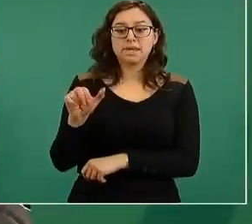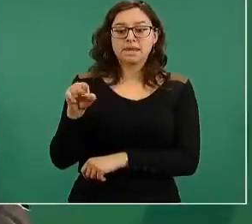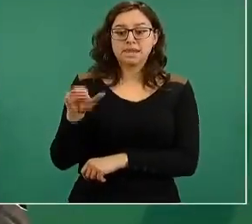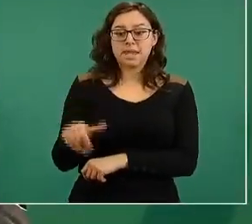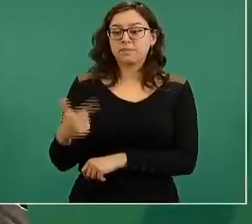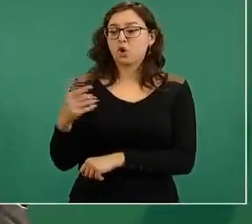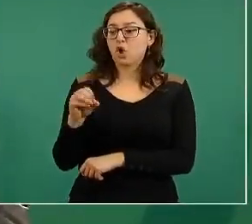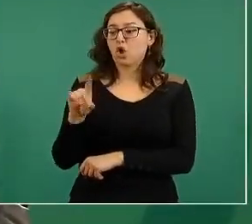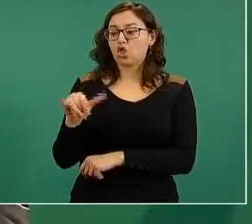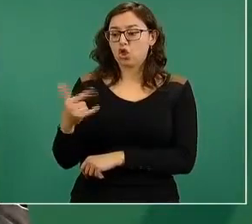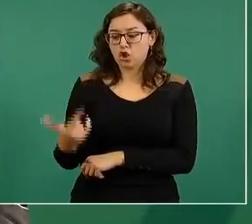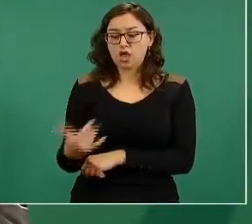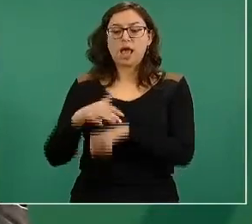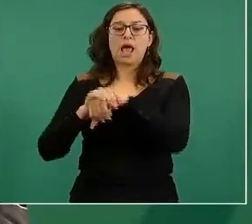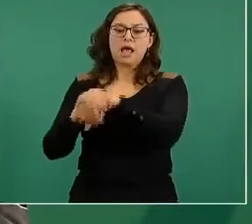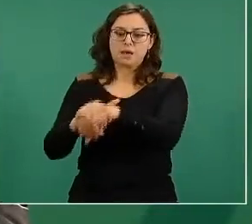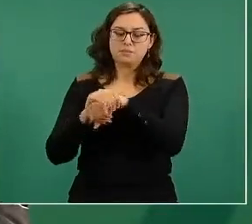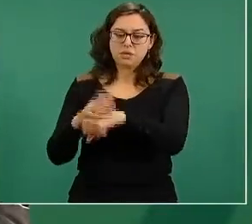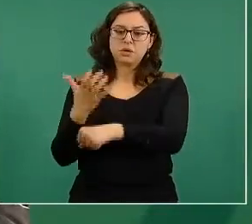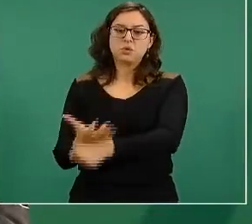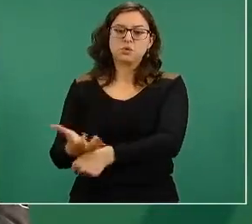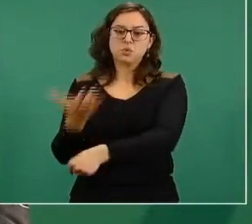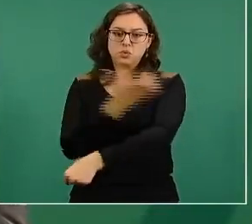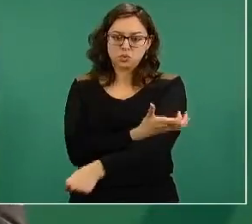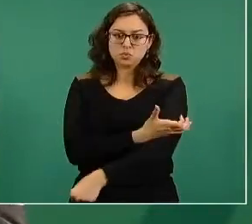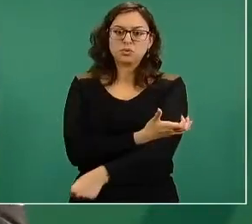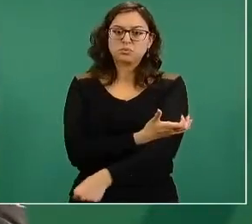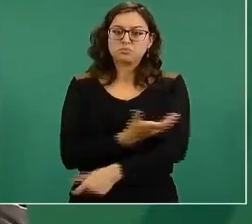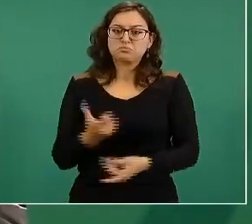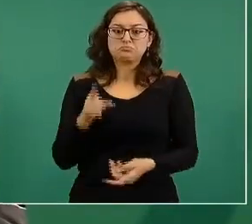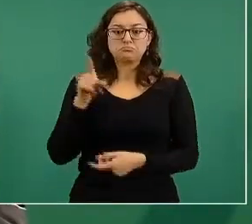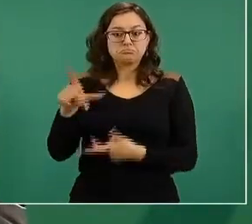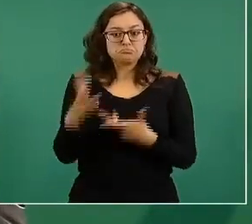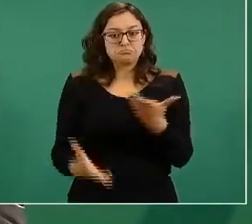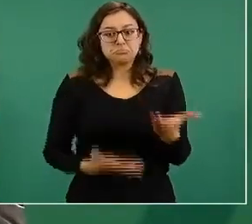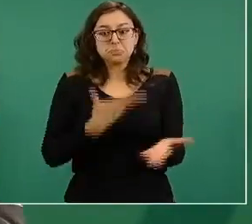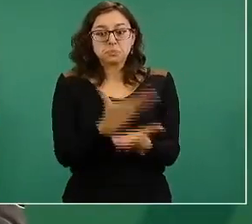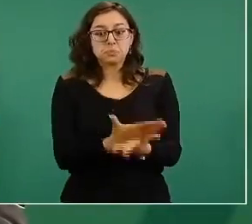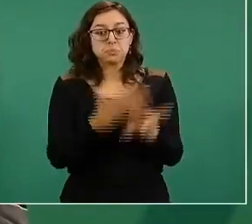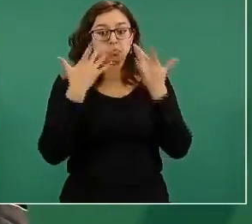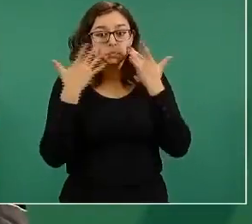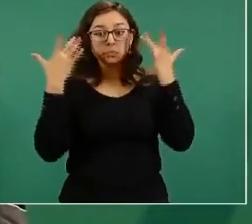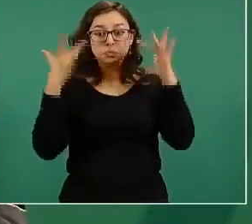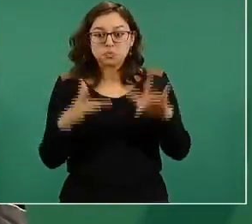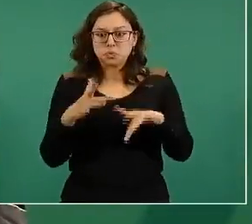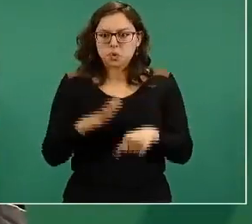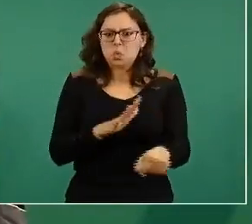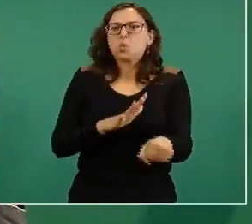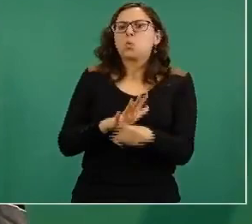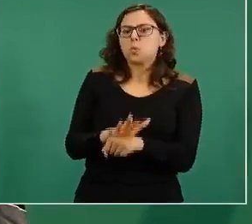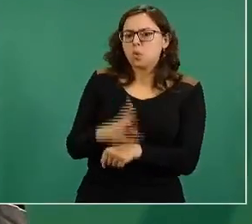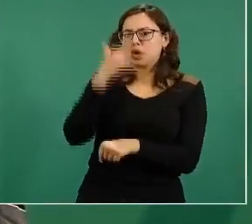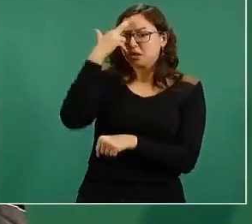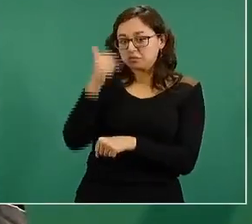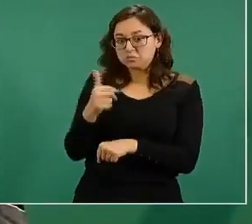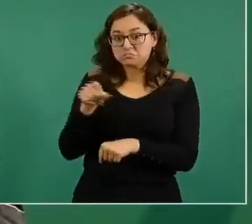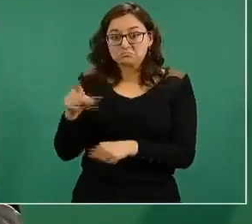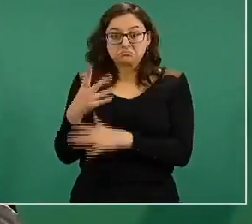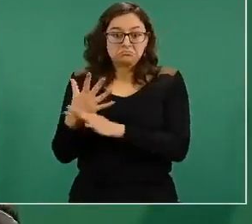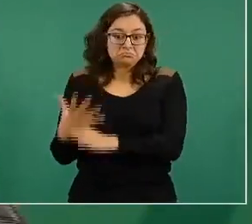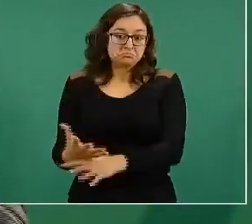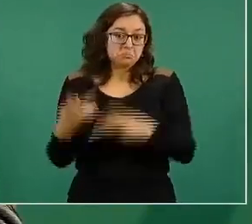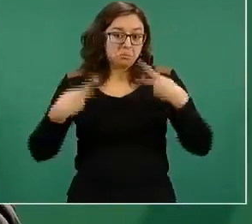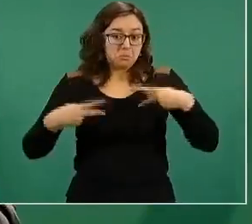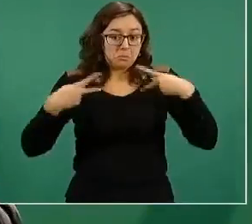amiga y colaboradora, presentó su renuncia. Sus razones son meramente personales